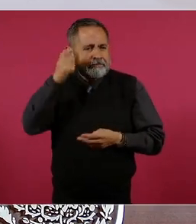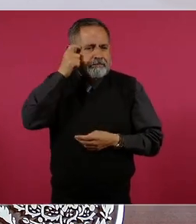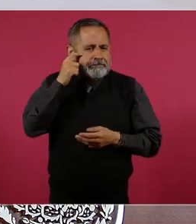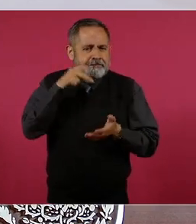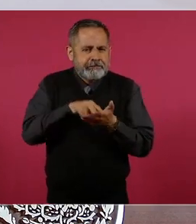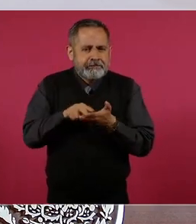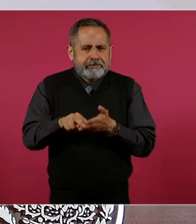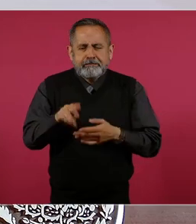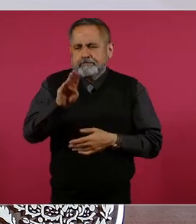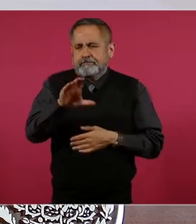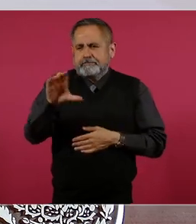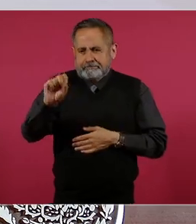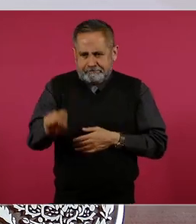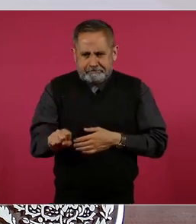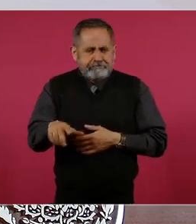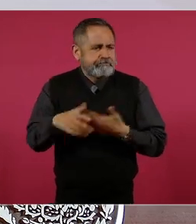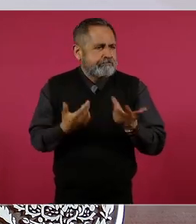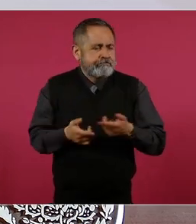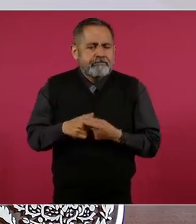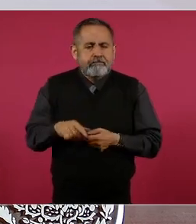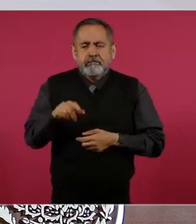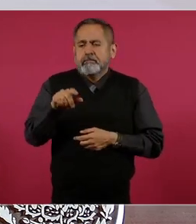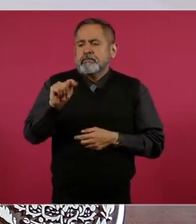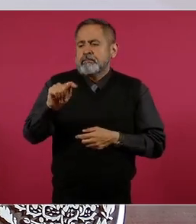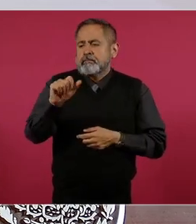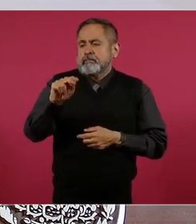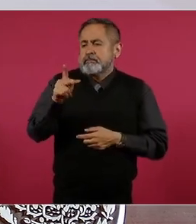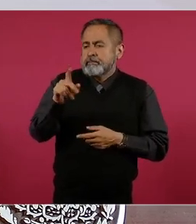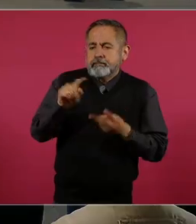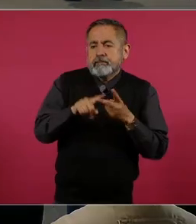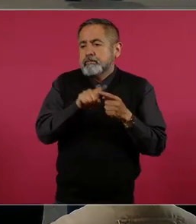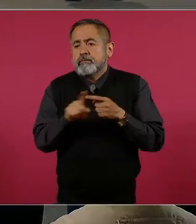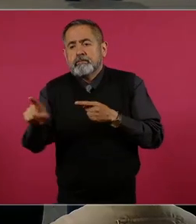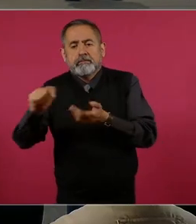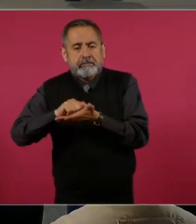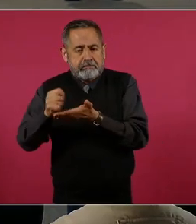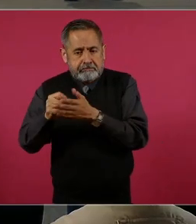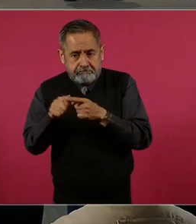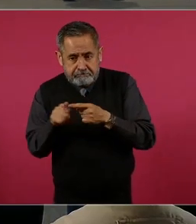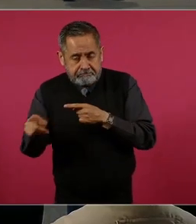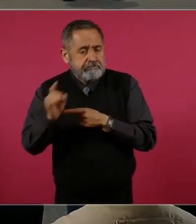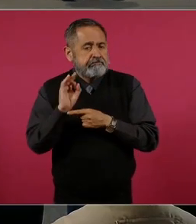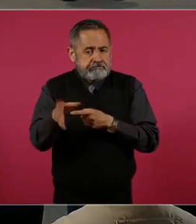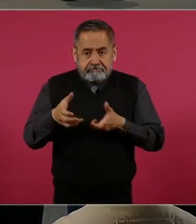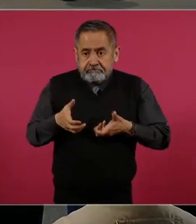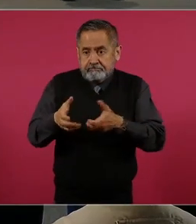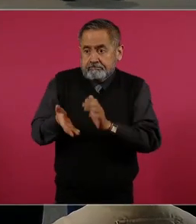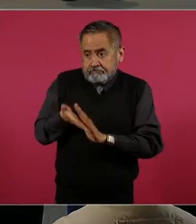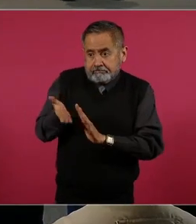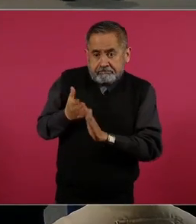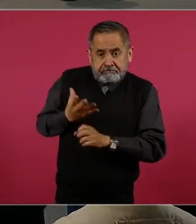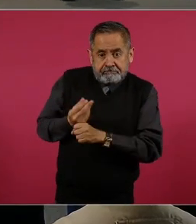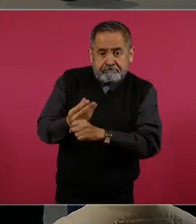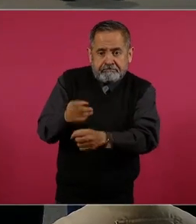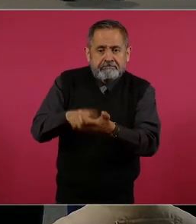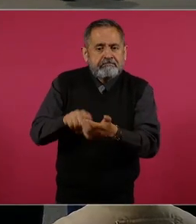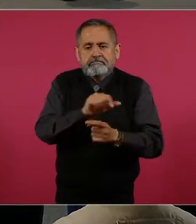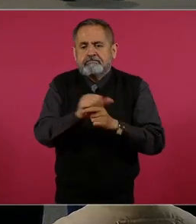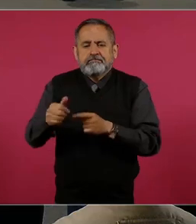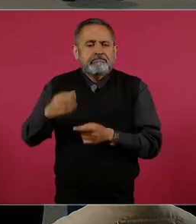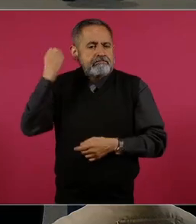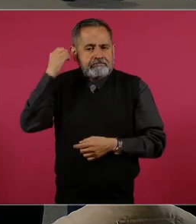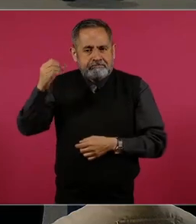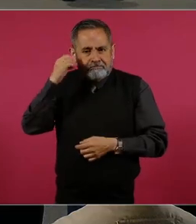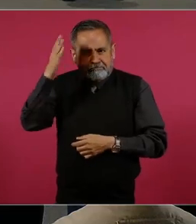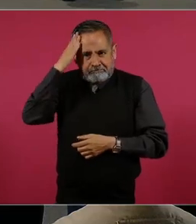Negro-Vizcaíno en Baja California Sur, Osulama-Tampico hacia Tamaulipas, se realizaron los caminos de mano de obra de todas las cabeceras municipales de